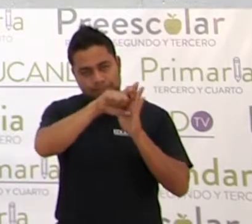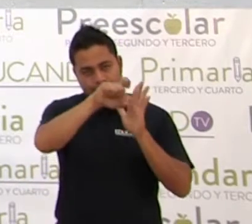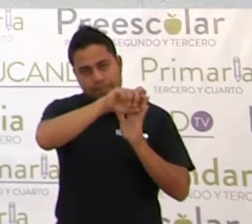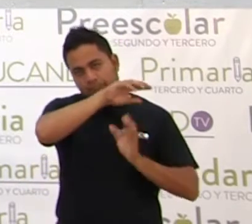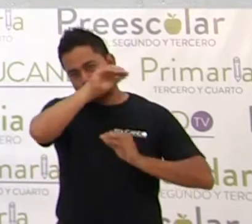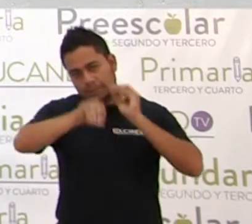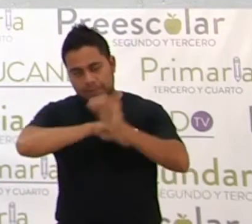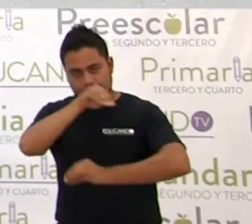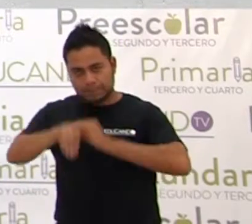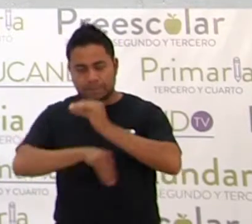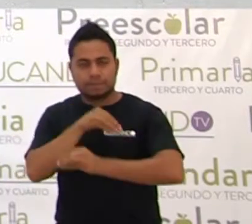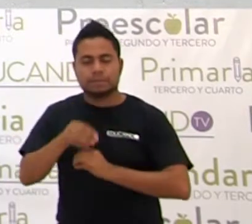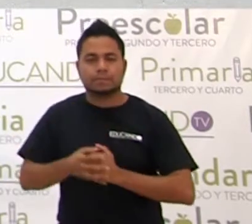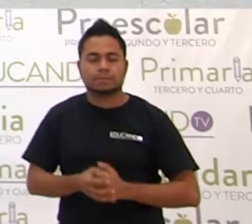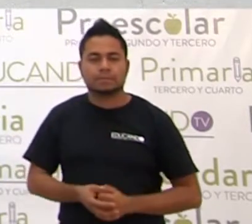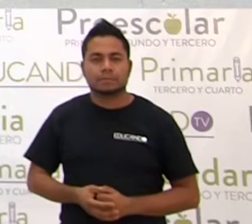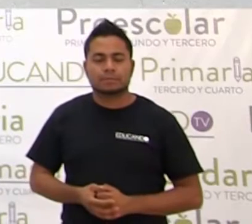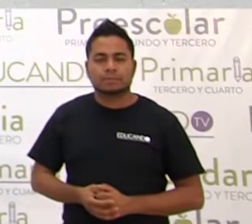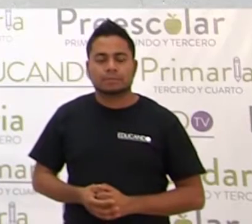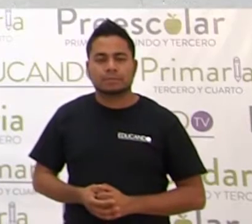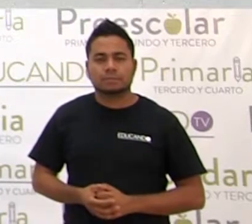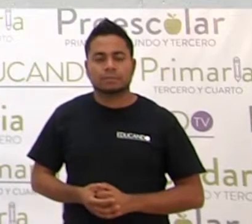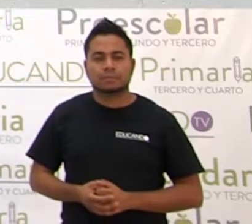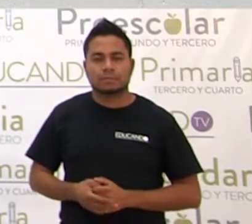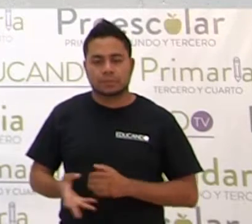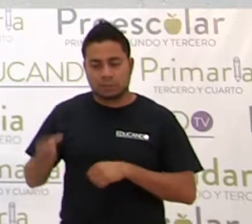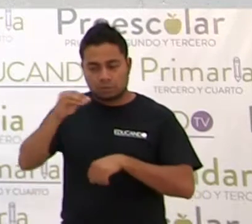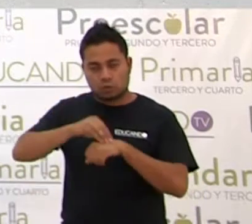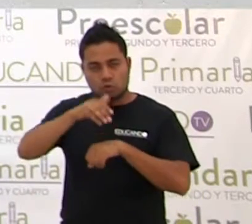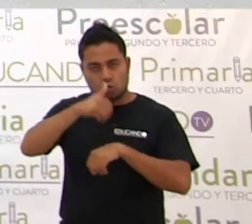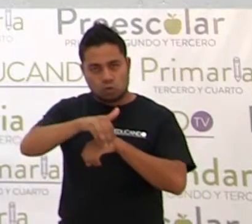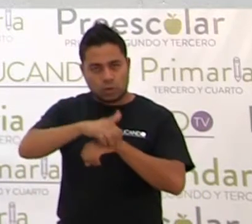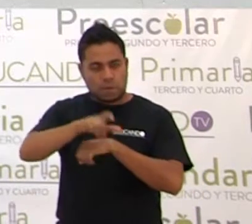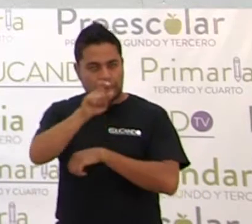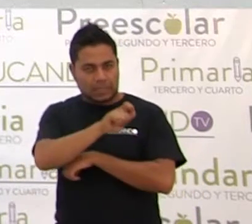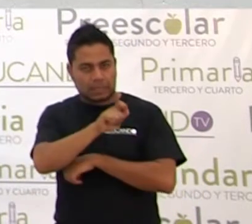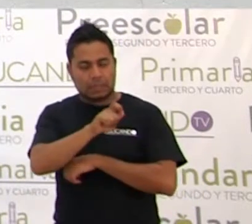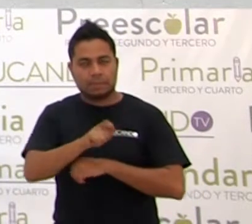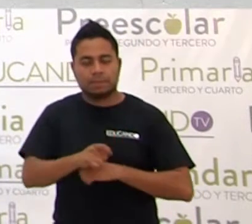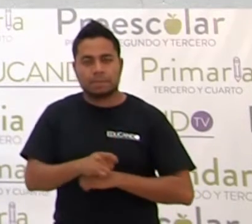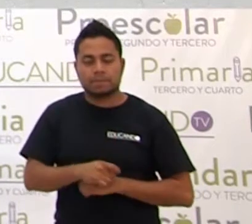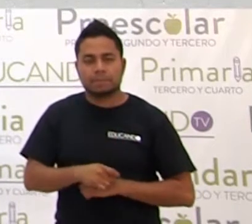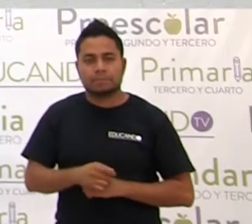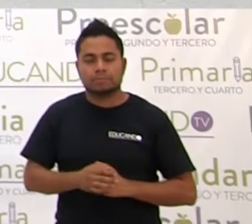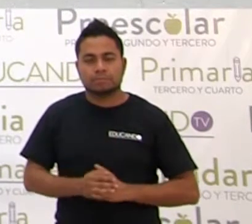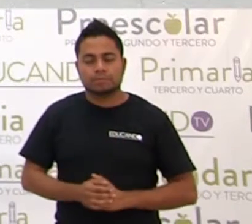metodología. Ponemos el número 20, ¿sí?